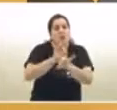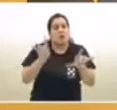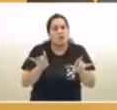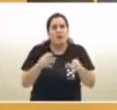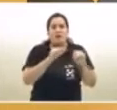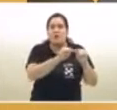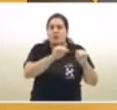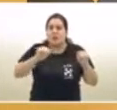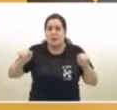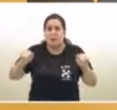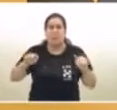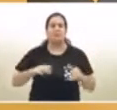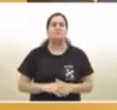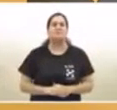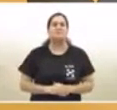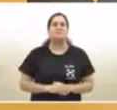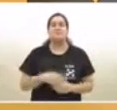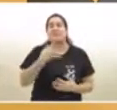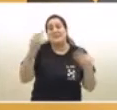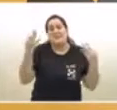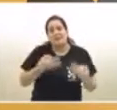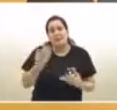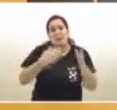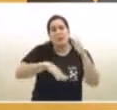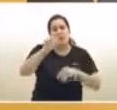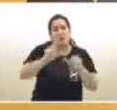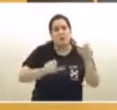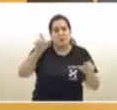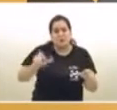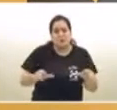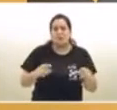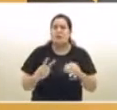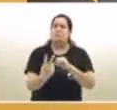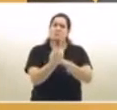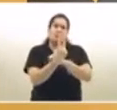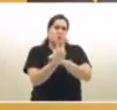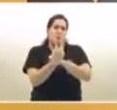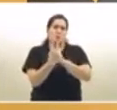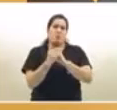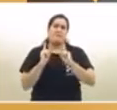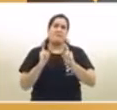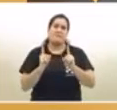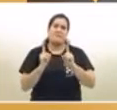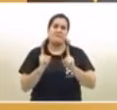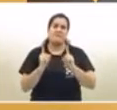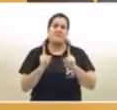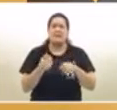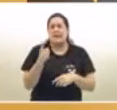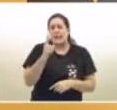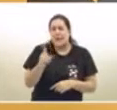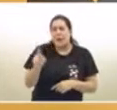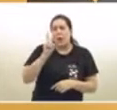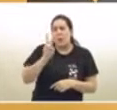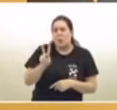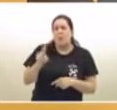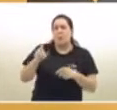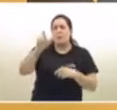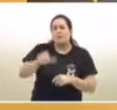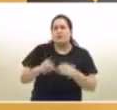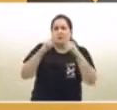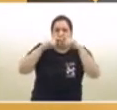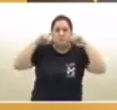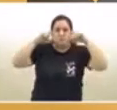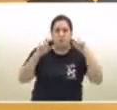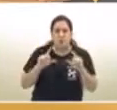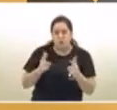es que la mayoría de la gente en la ciudad se sigue cuidando, sigue siendo muy raro ver a alguien sin tapabocas, la gente